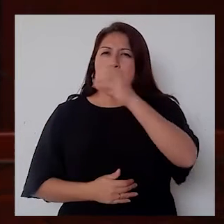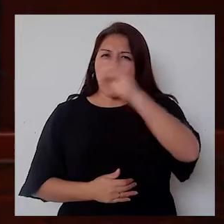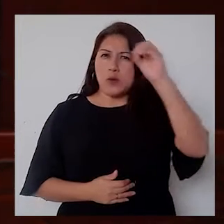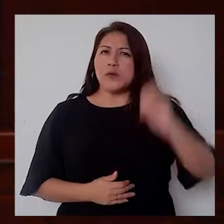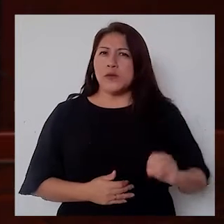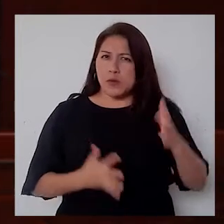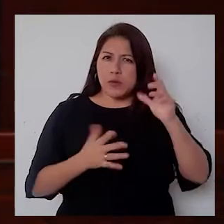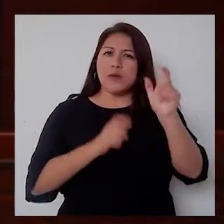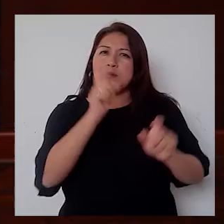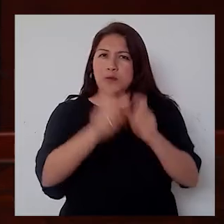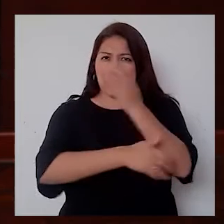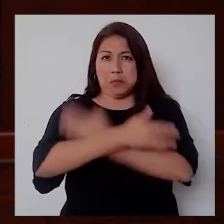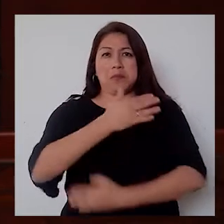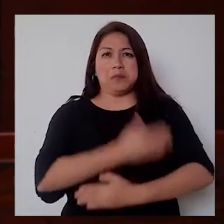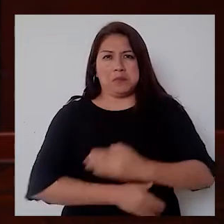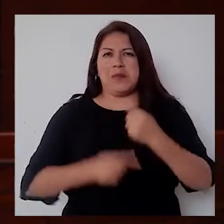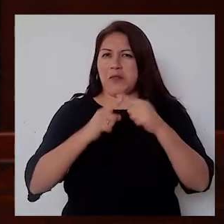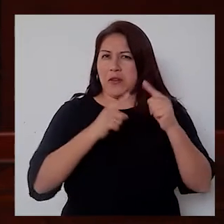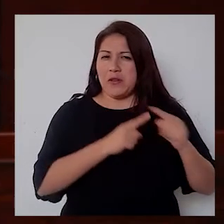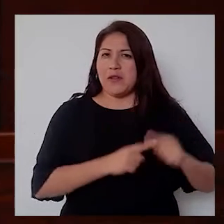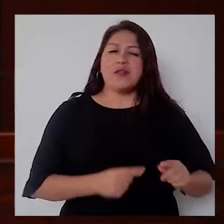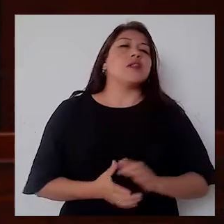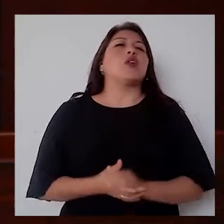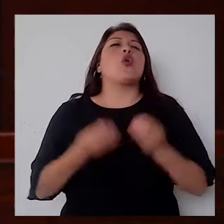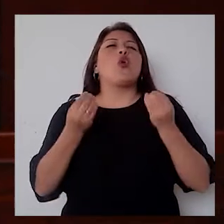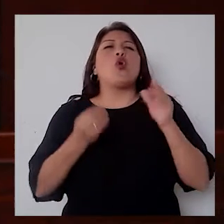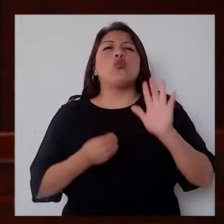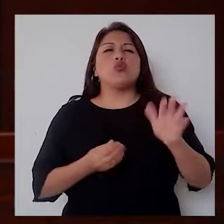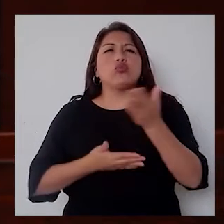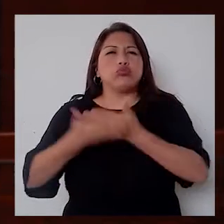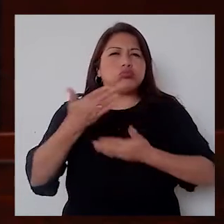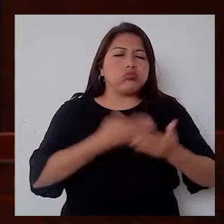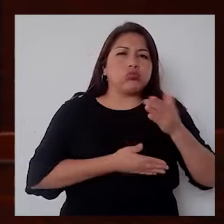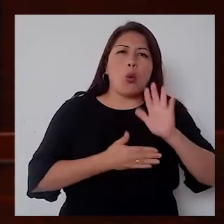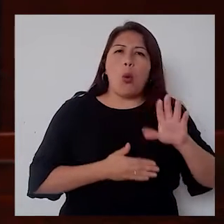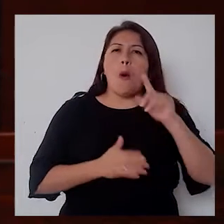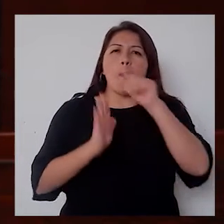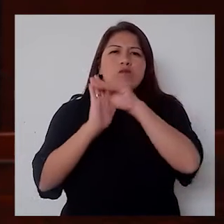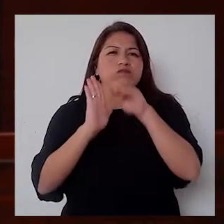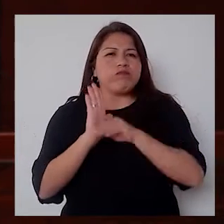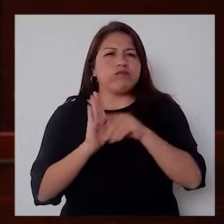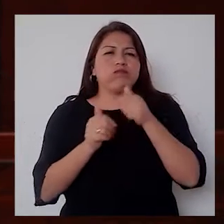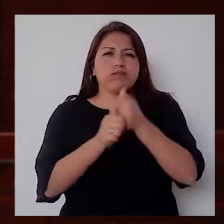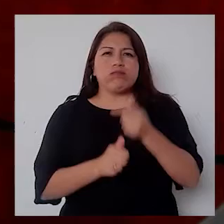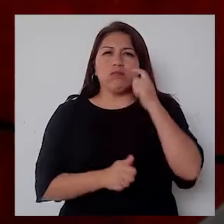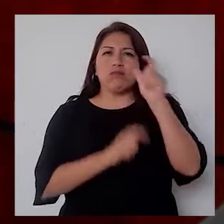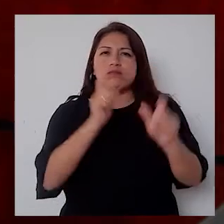algún tipo de discapacidad. ¿Cómo viene planteando su política de inclusión para las personas con discapacidad?